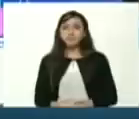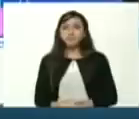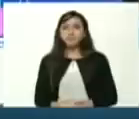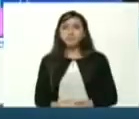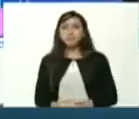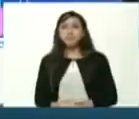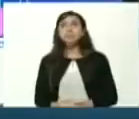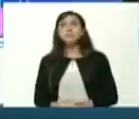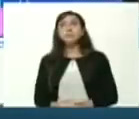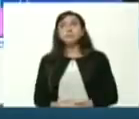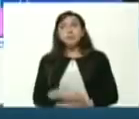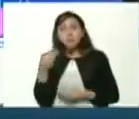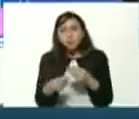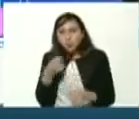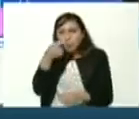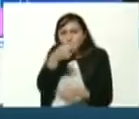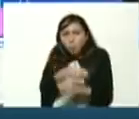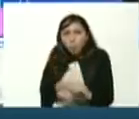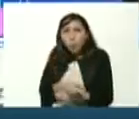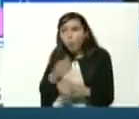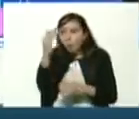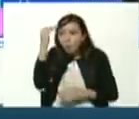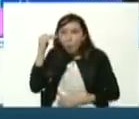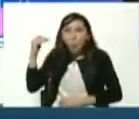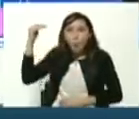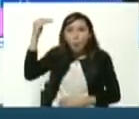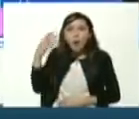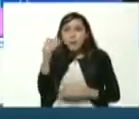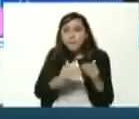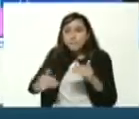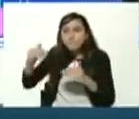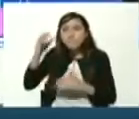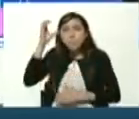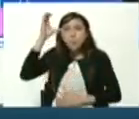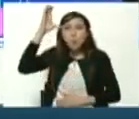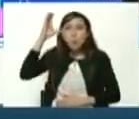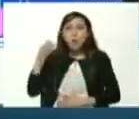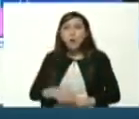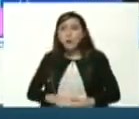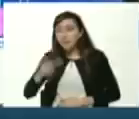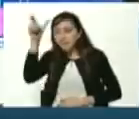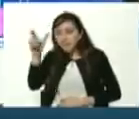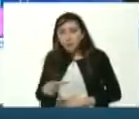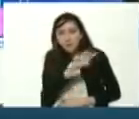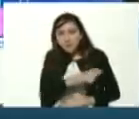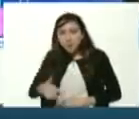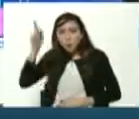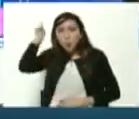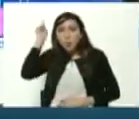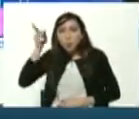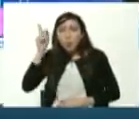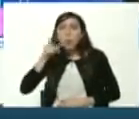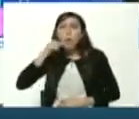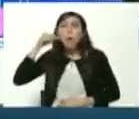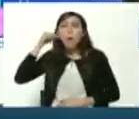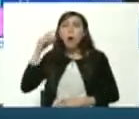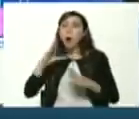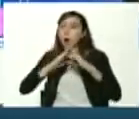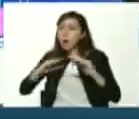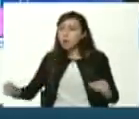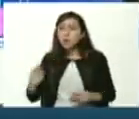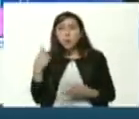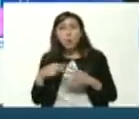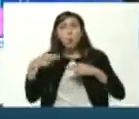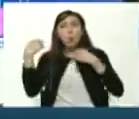habiendo graduado al más alto nivel universitario a los profesores y profesoras de todos los